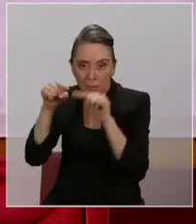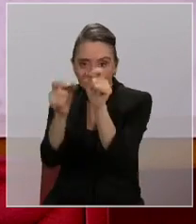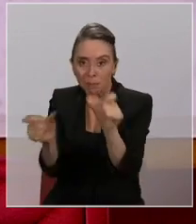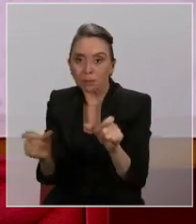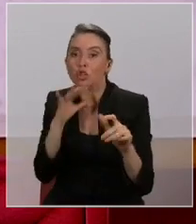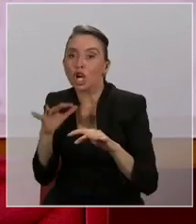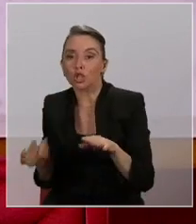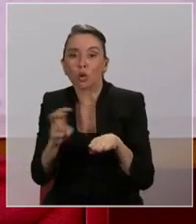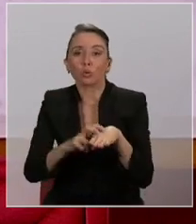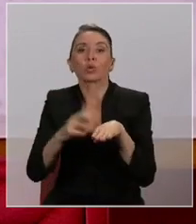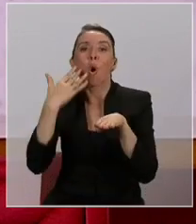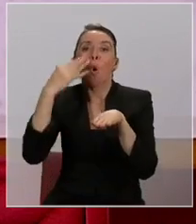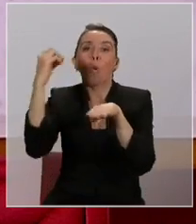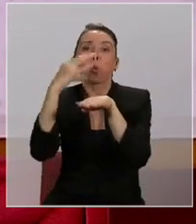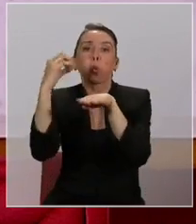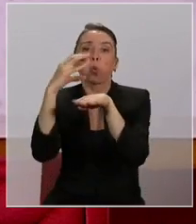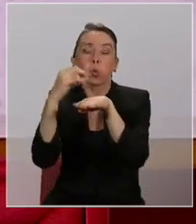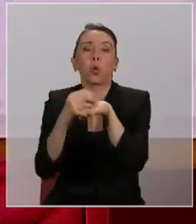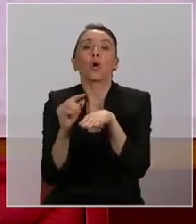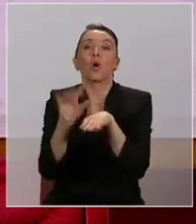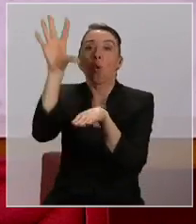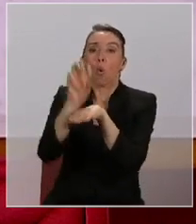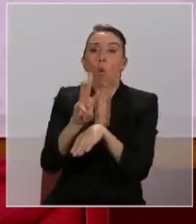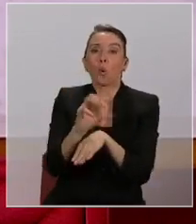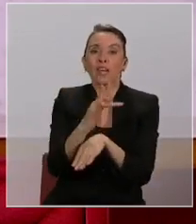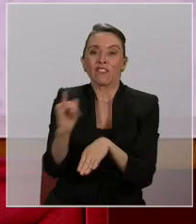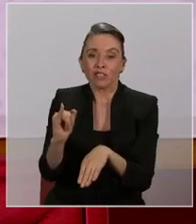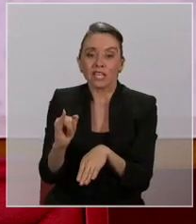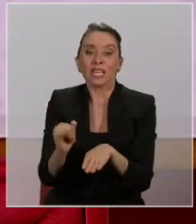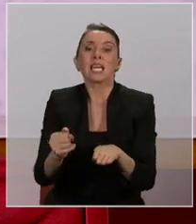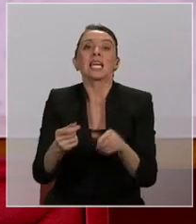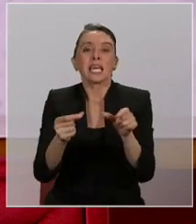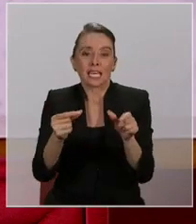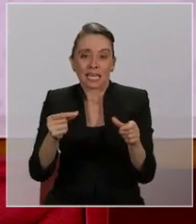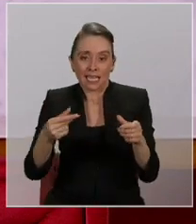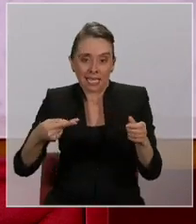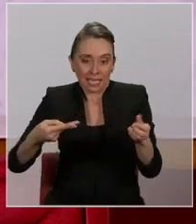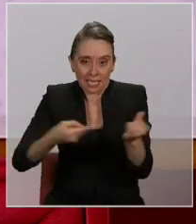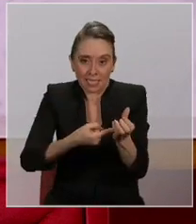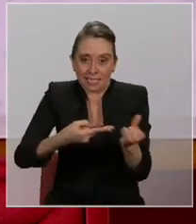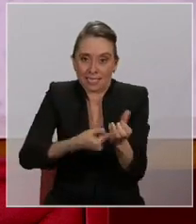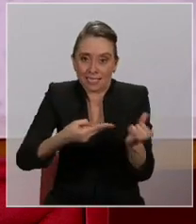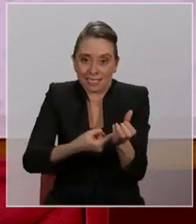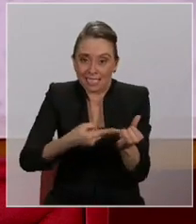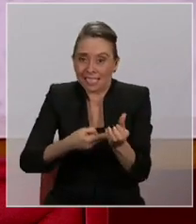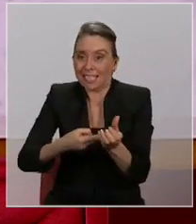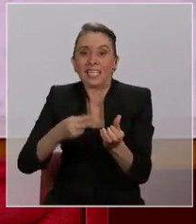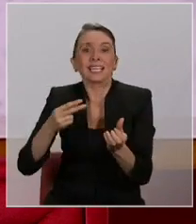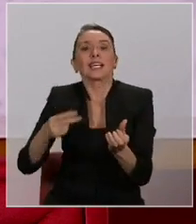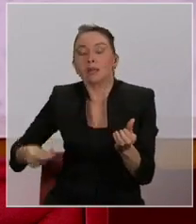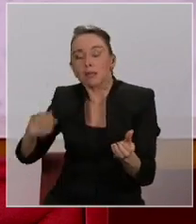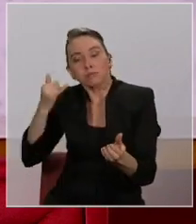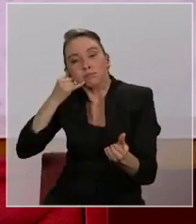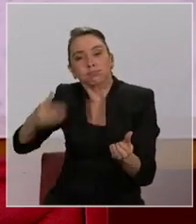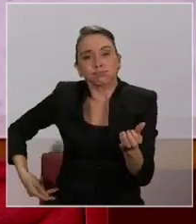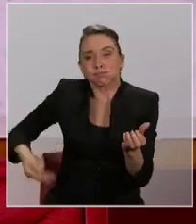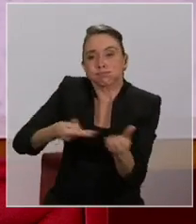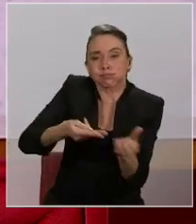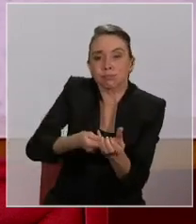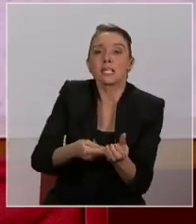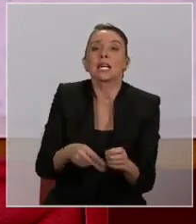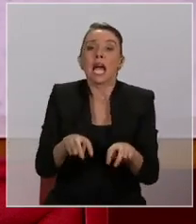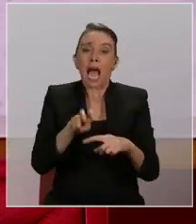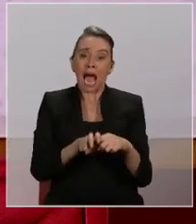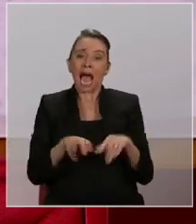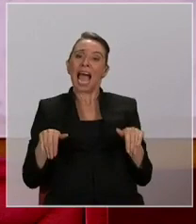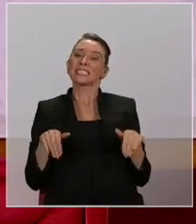como aire acondicionado, Wi-Fi, puertos UBS para cargar utensilios y también asientos